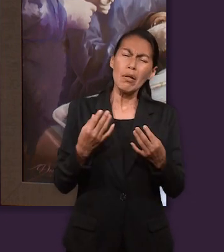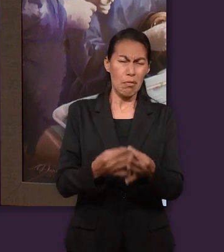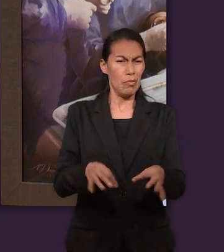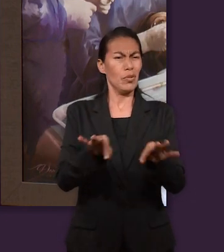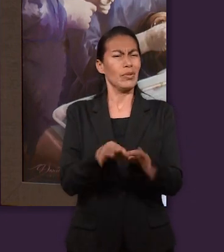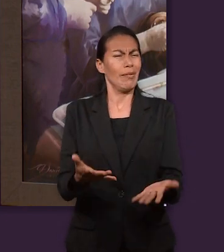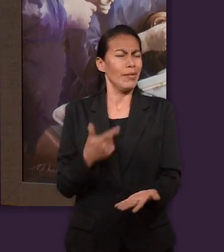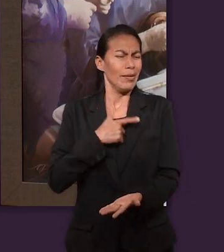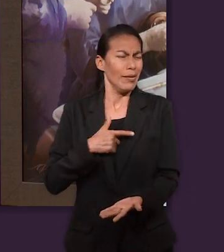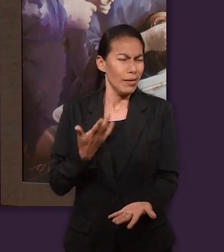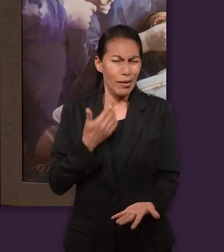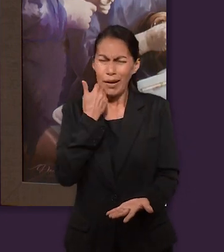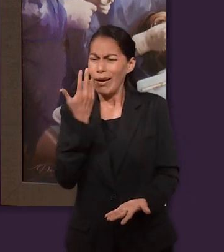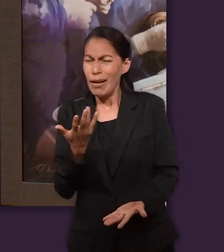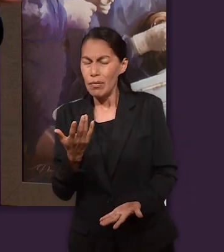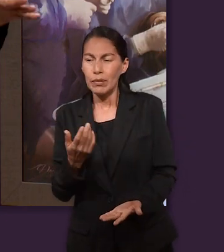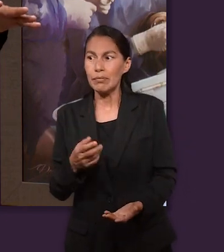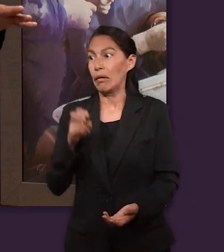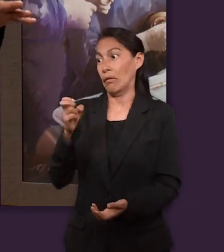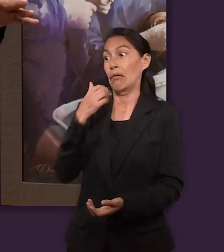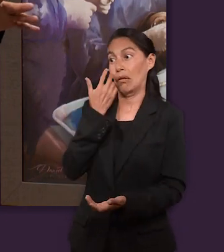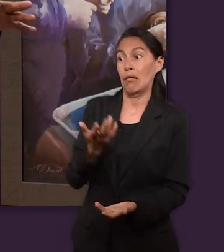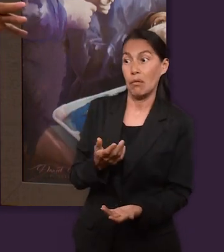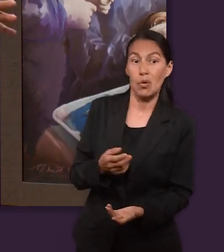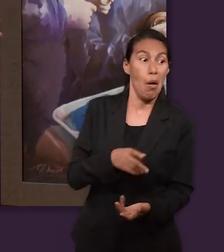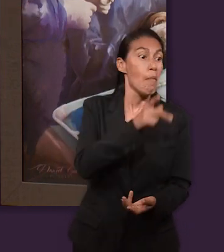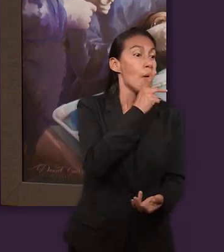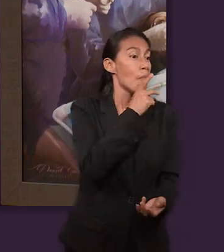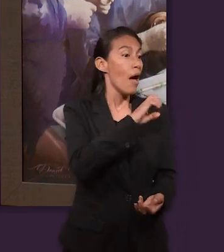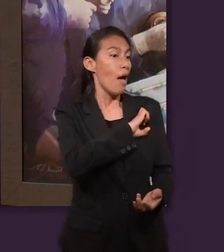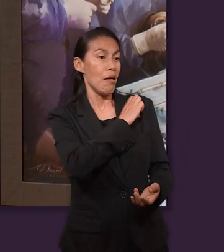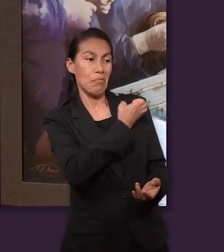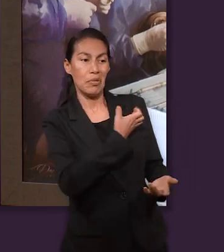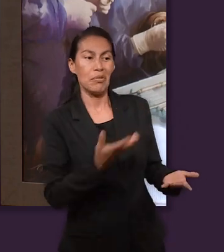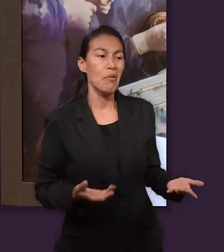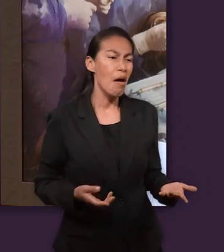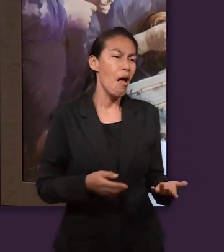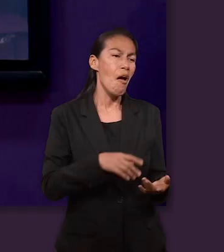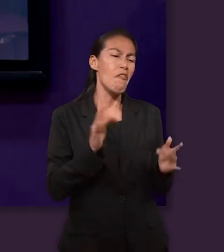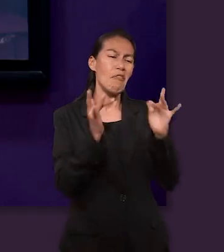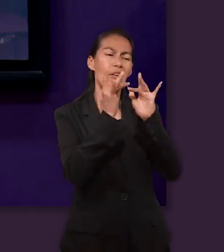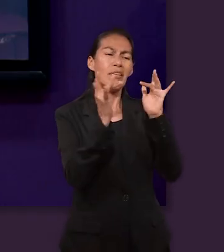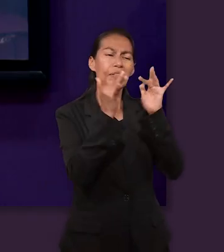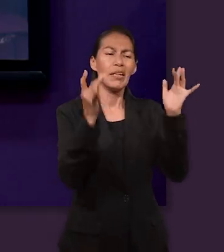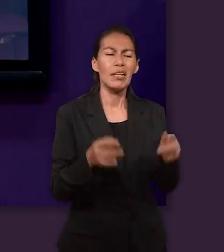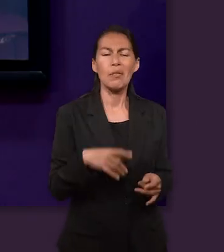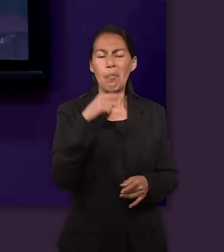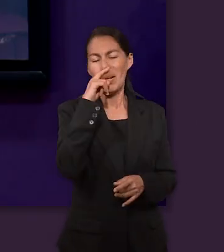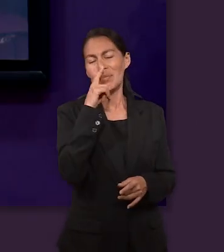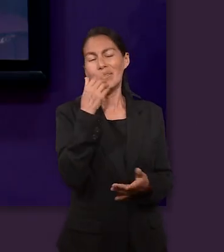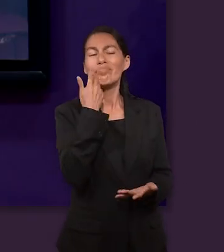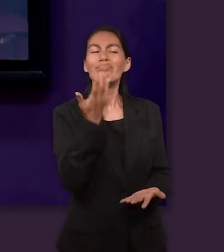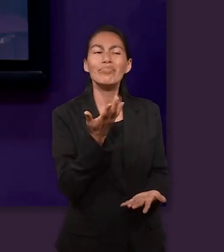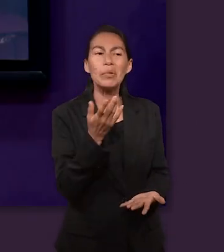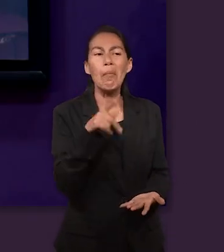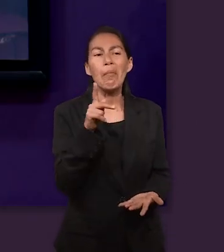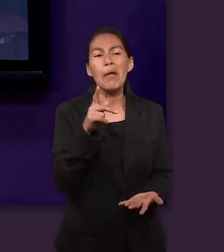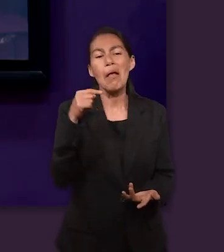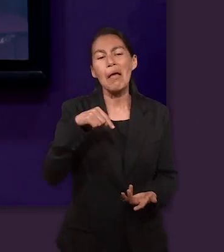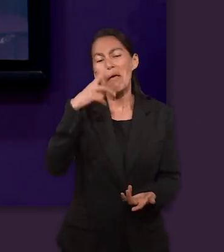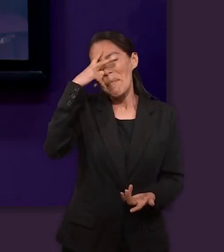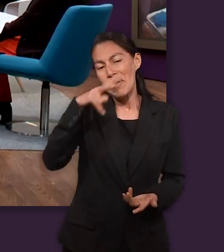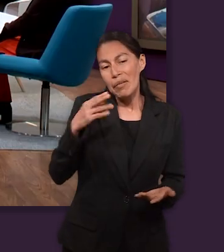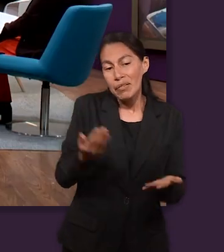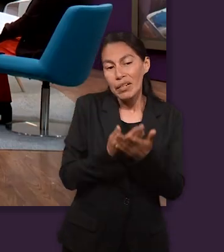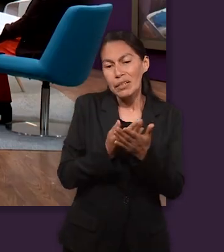importantes, con prestigio. Por eso quisiéramos, ¿no? Que mi padre, que mi abuelo era español o francés, quisiéramos presumir el